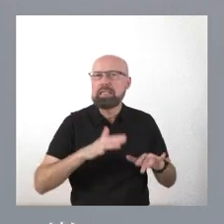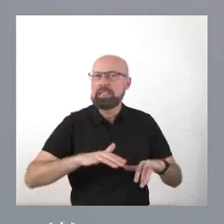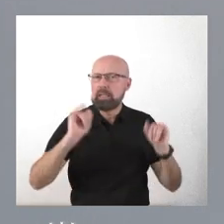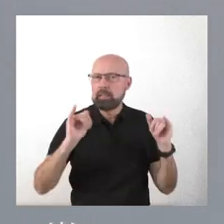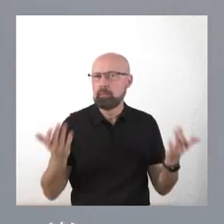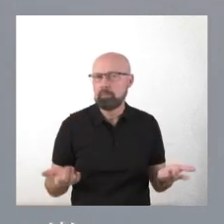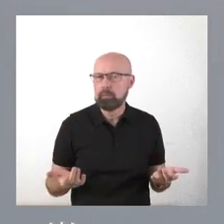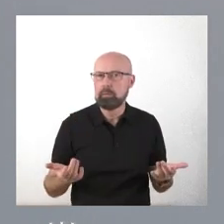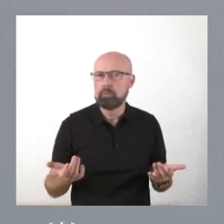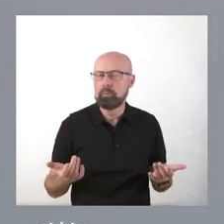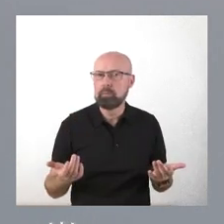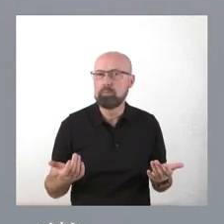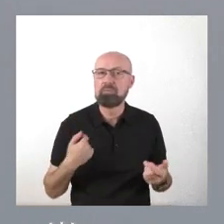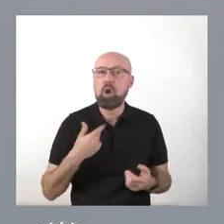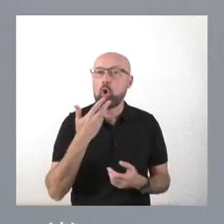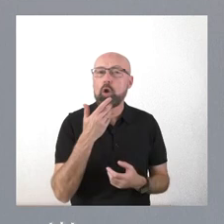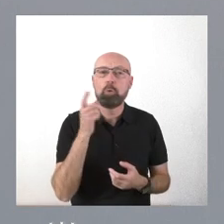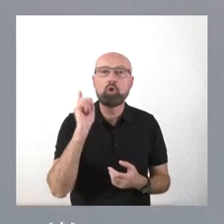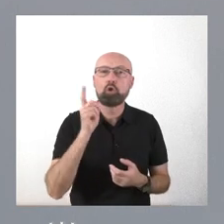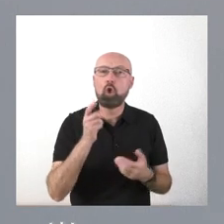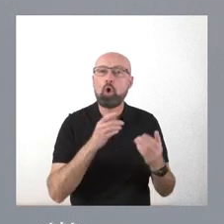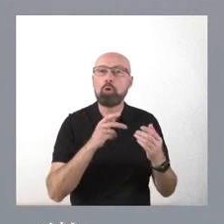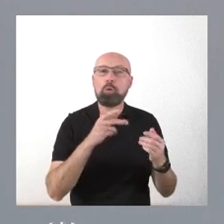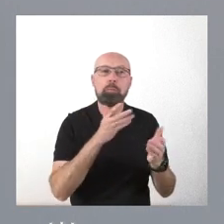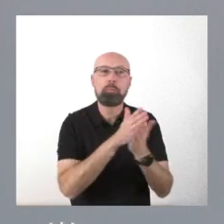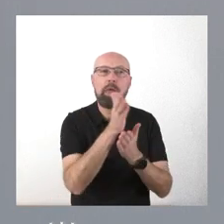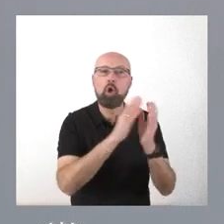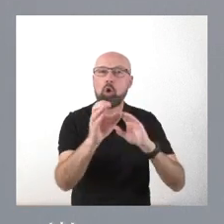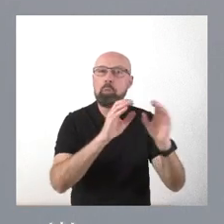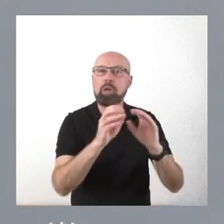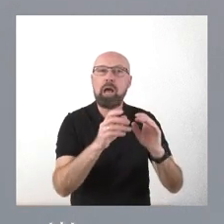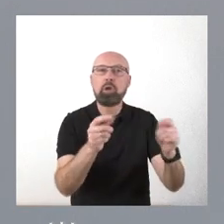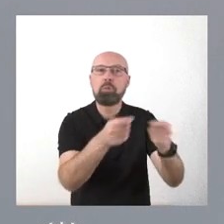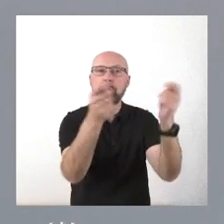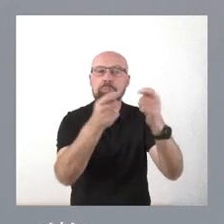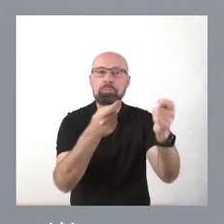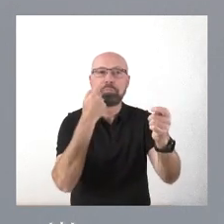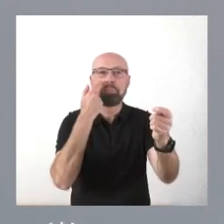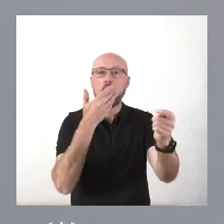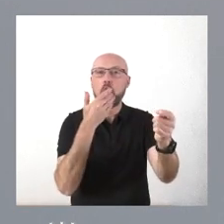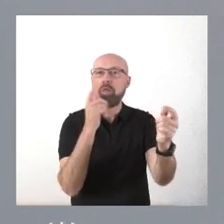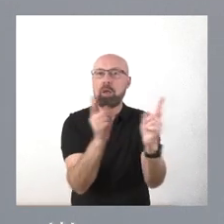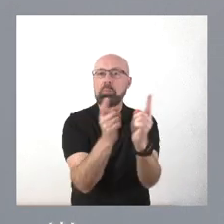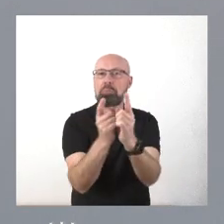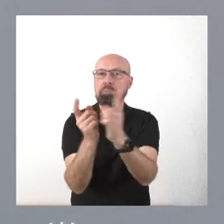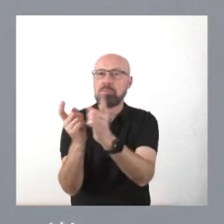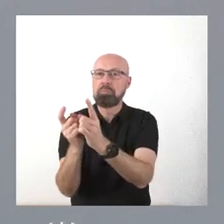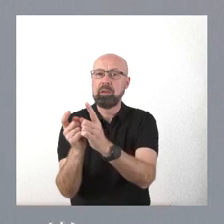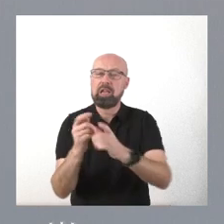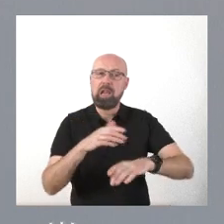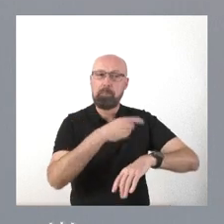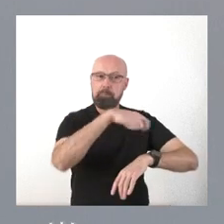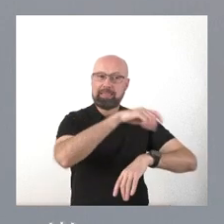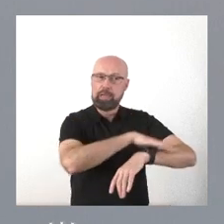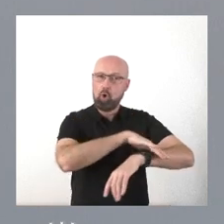No lo conocemos más que lo que vemos en el debate de los medios de comunicación. Y los anuncios que está haciendo el presidente del Gobierno, pues, tampoco se nos ha venido